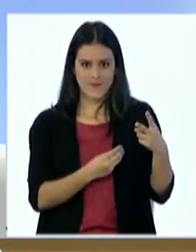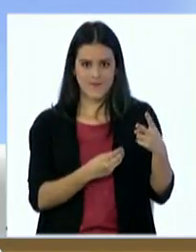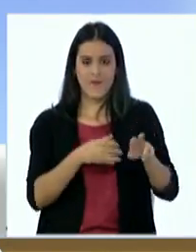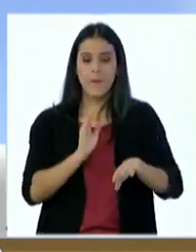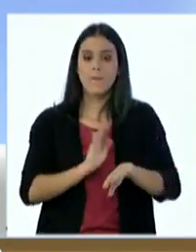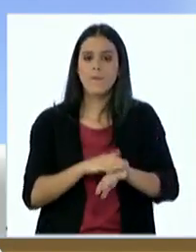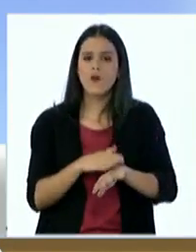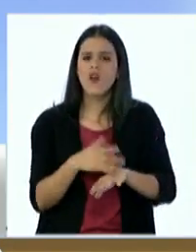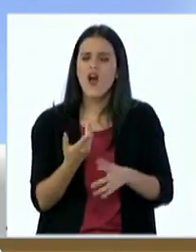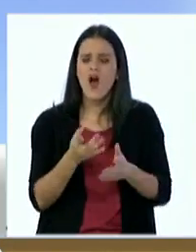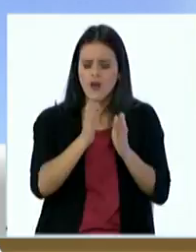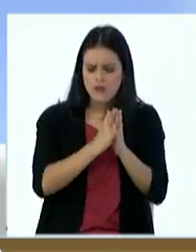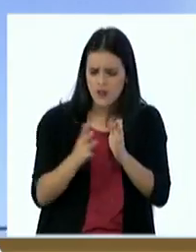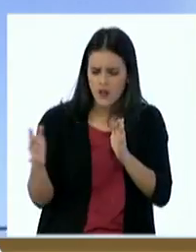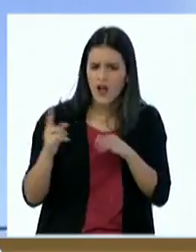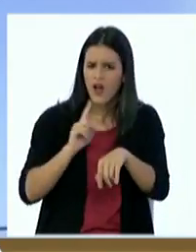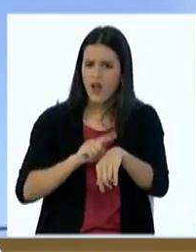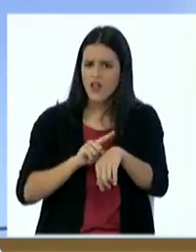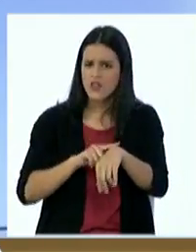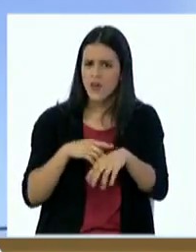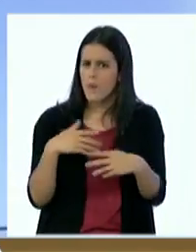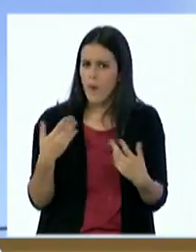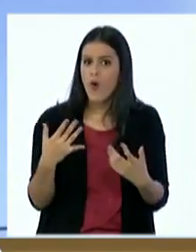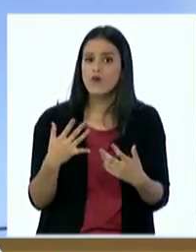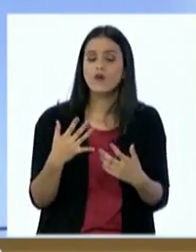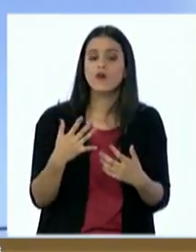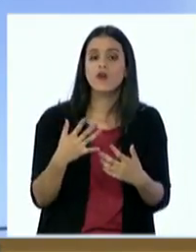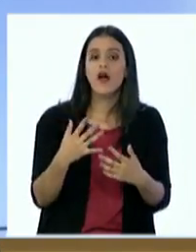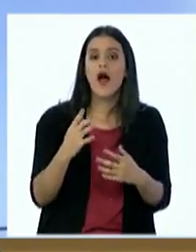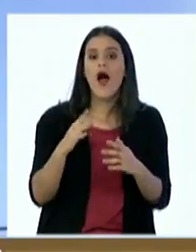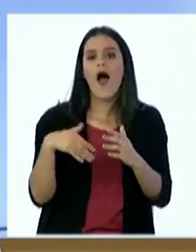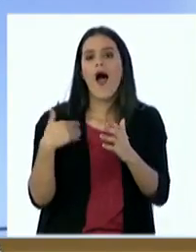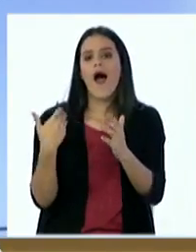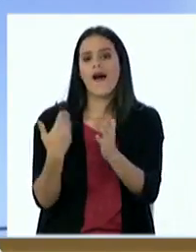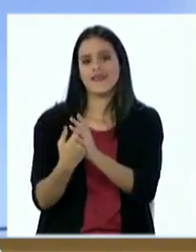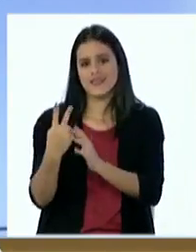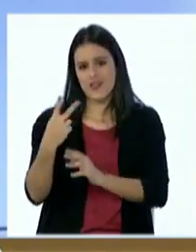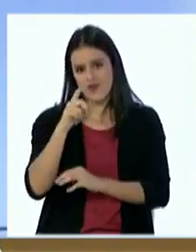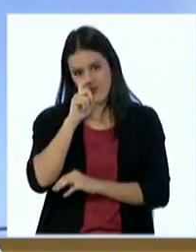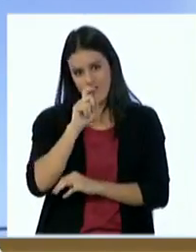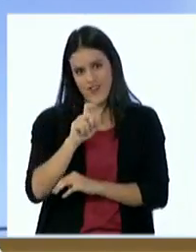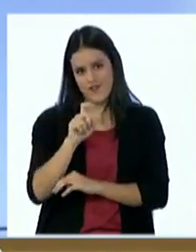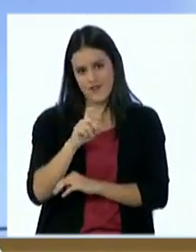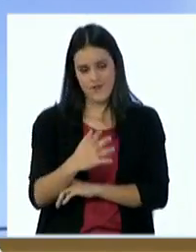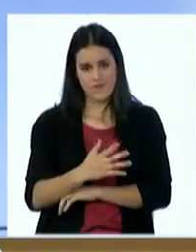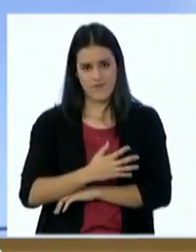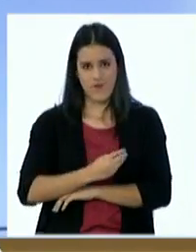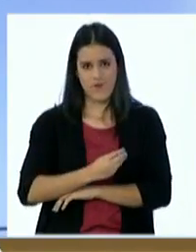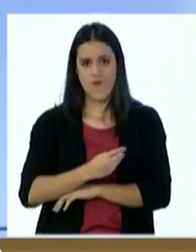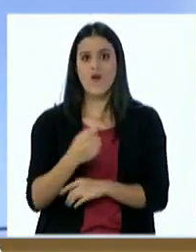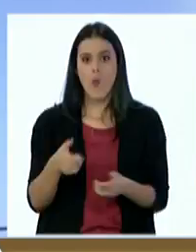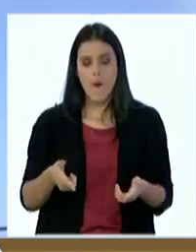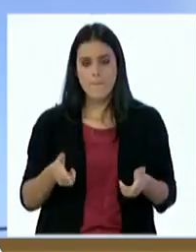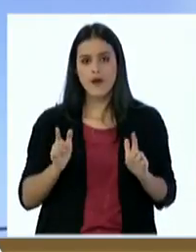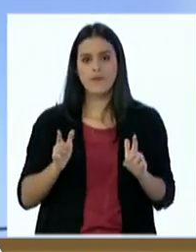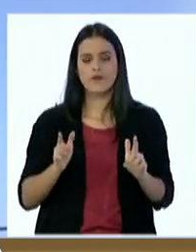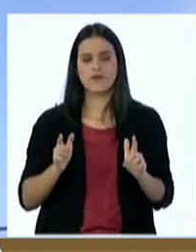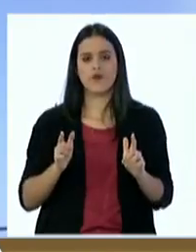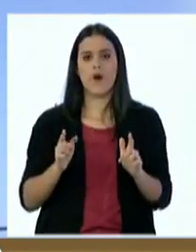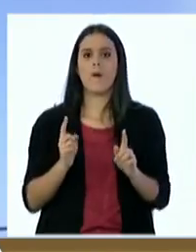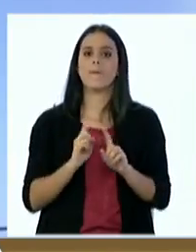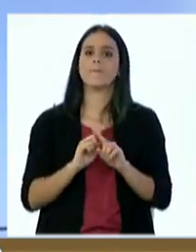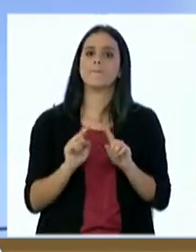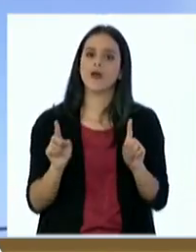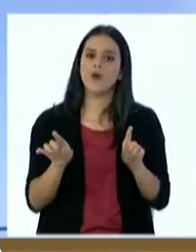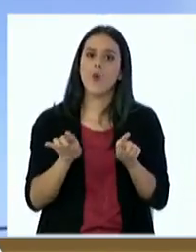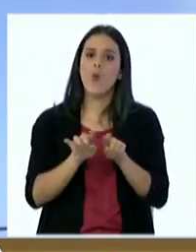tenerlo hasta los dos años de edad esta alimentación complementaria en casa a través de la lactancia materna este permiso específico pero tiene que